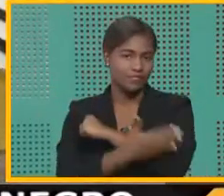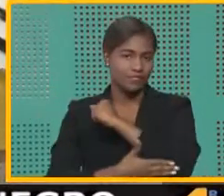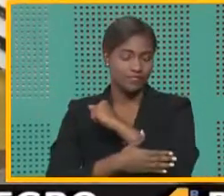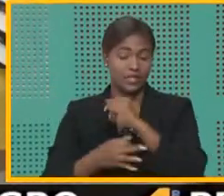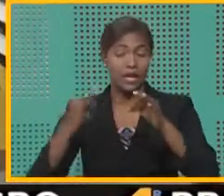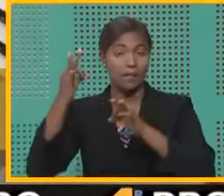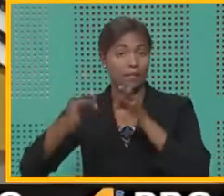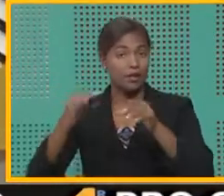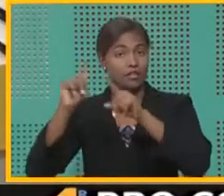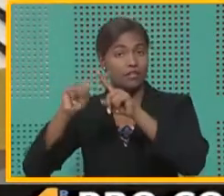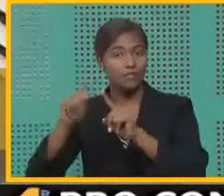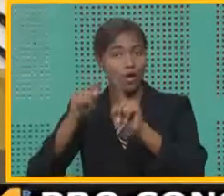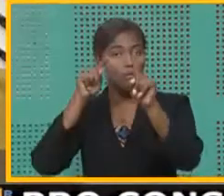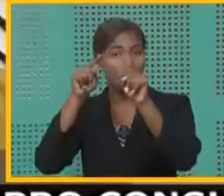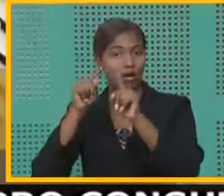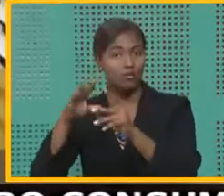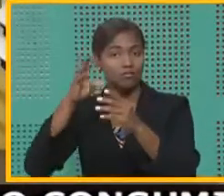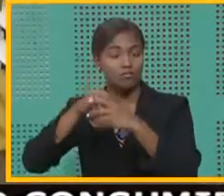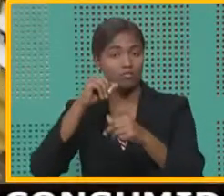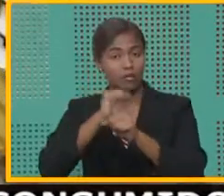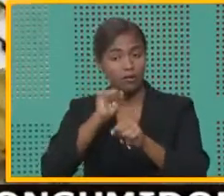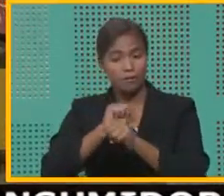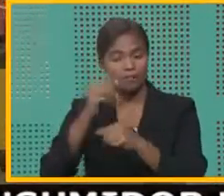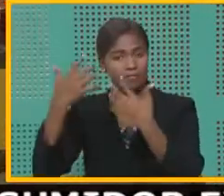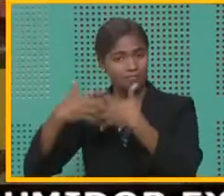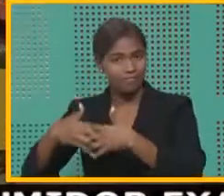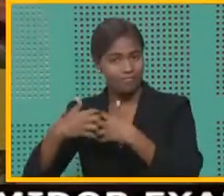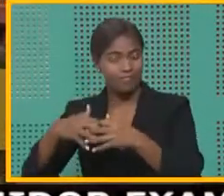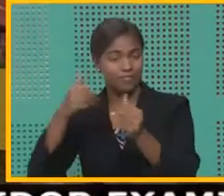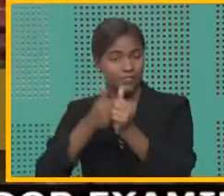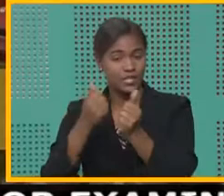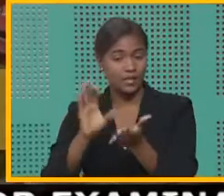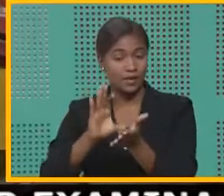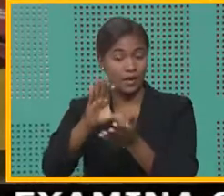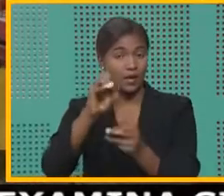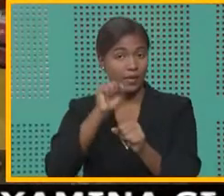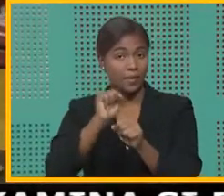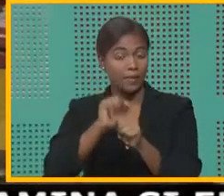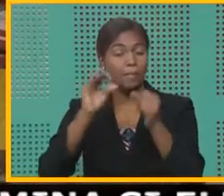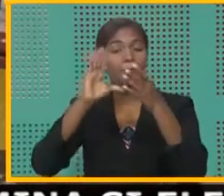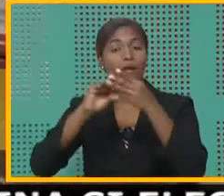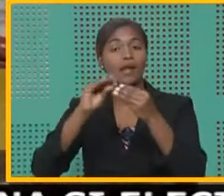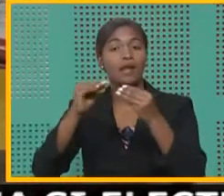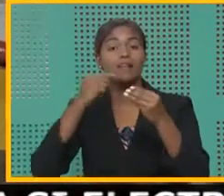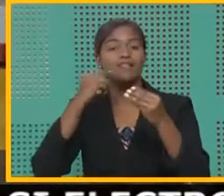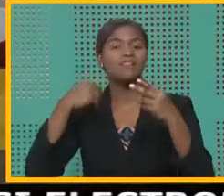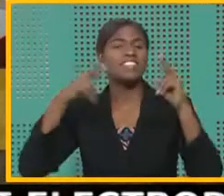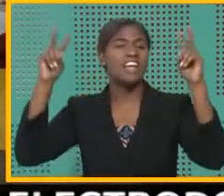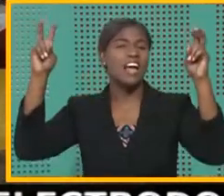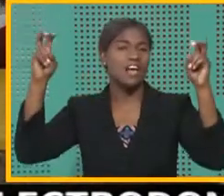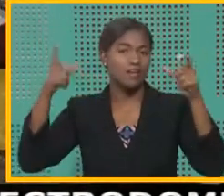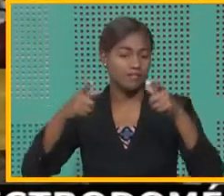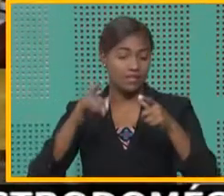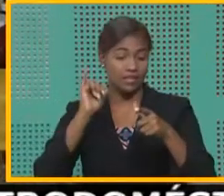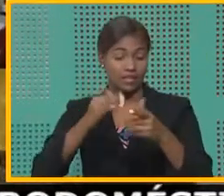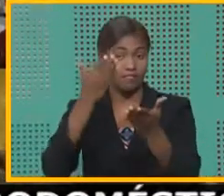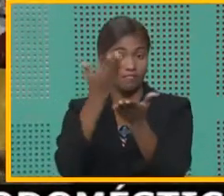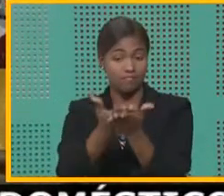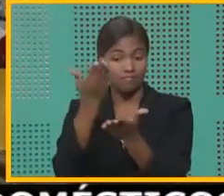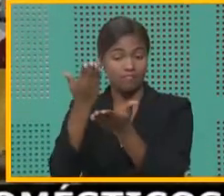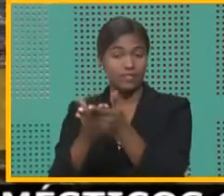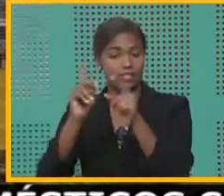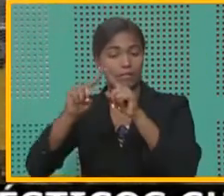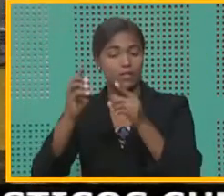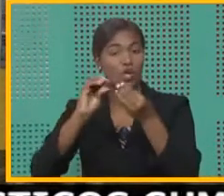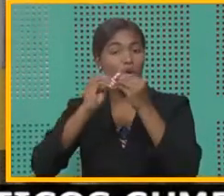Explicó que los indicadores que trabajan las empresas de ranking de inversión hablan de en mayúscula y que eso se evidencia en las